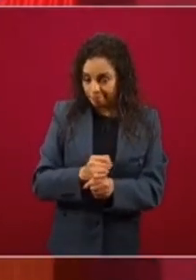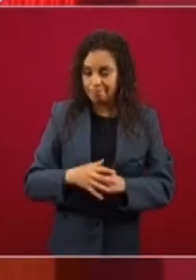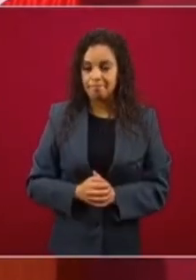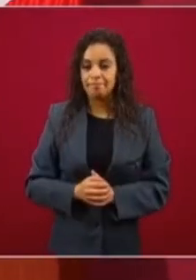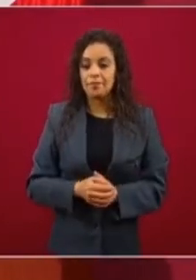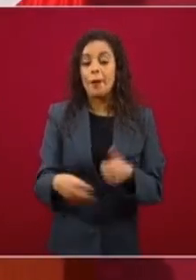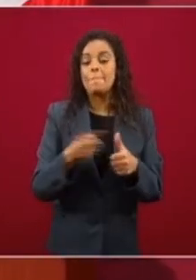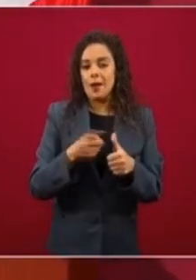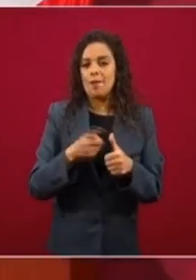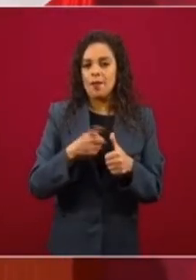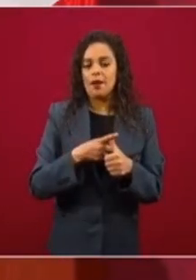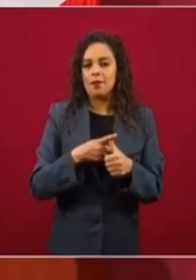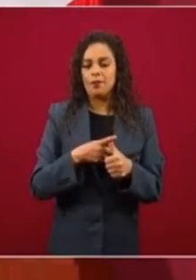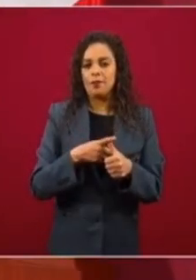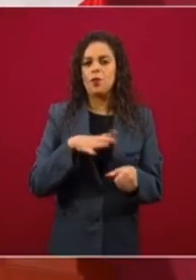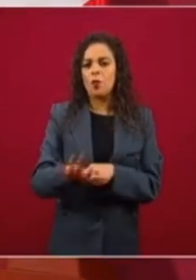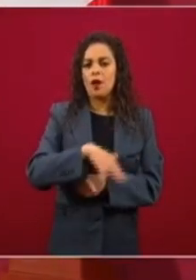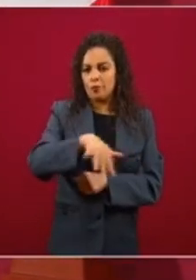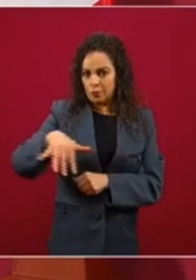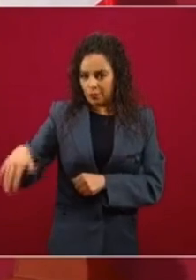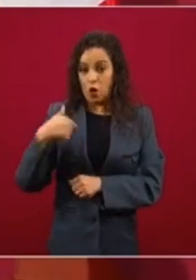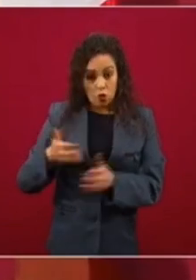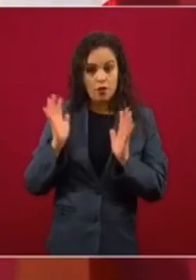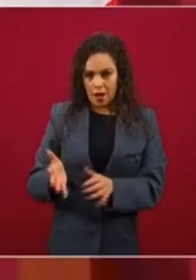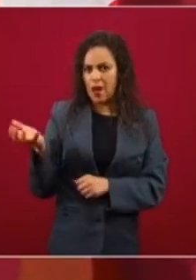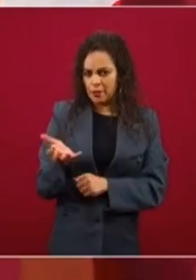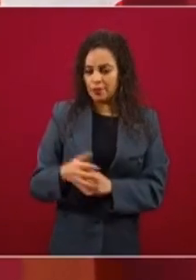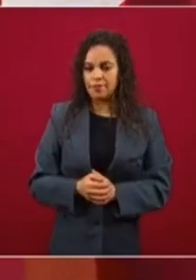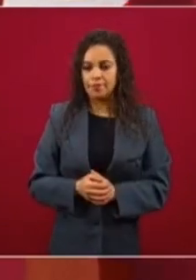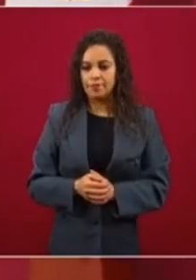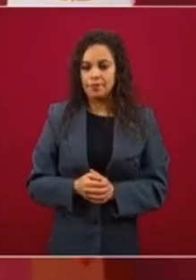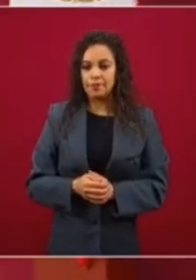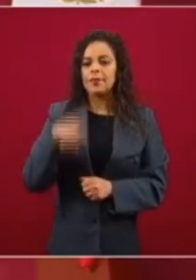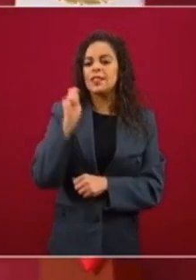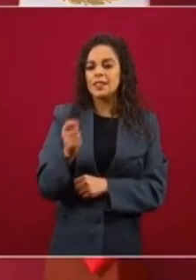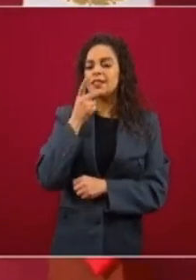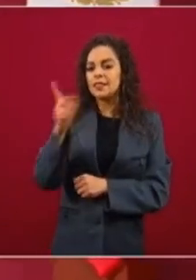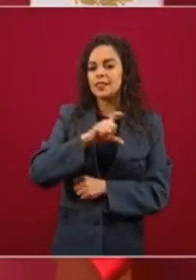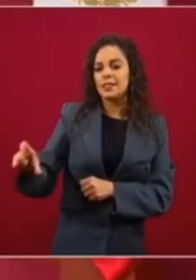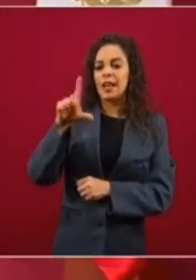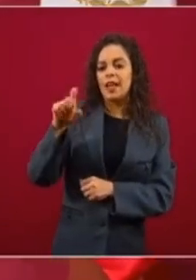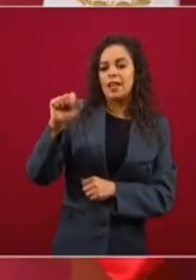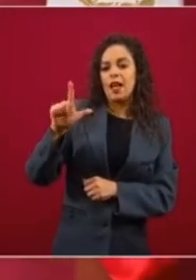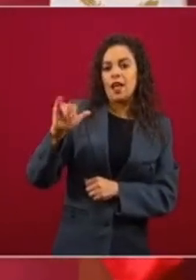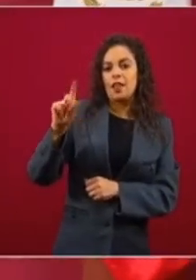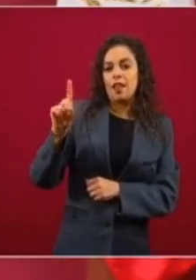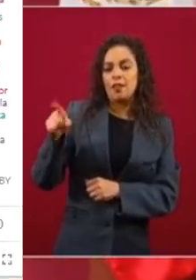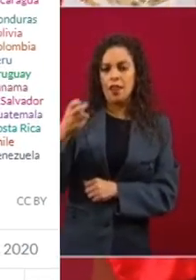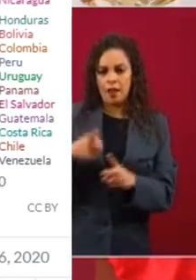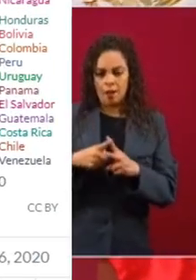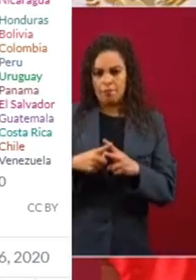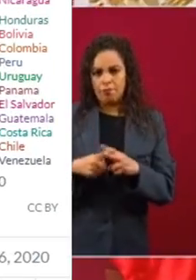Primero, busquen, porque ya lo hice, que es letalidad. Es un índice que se mide,